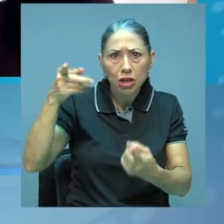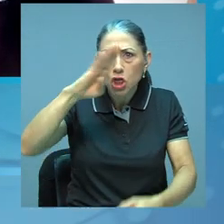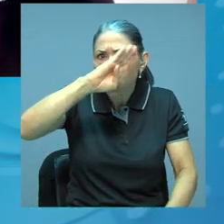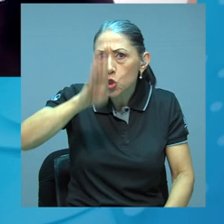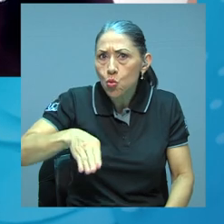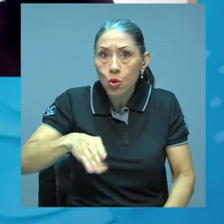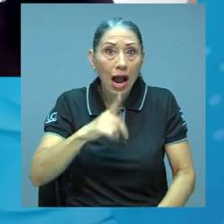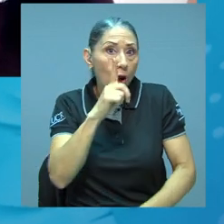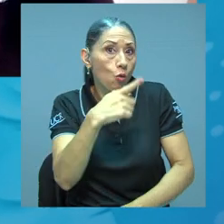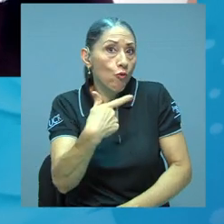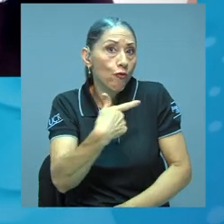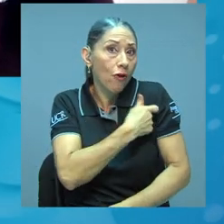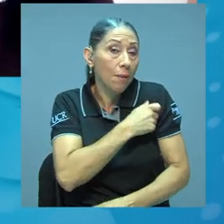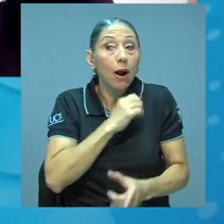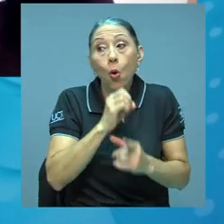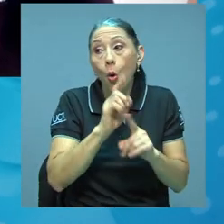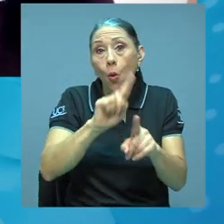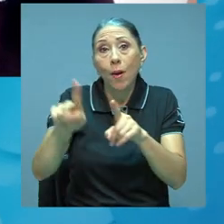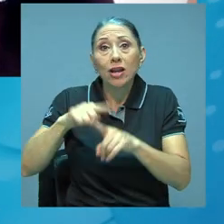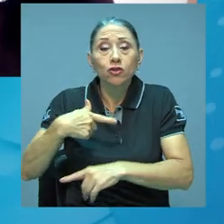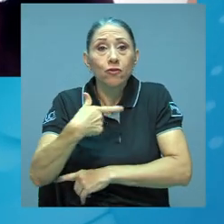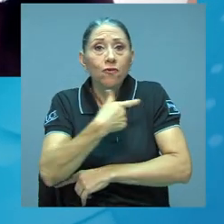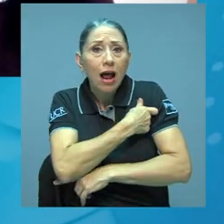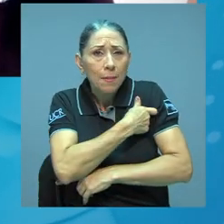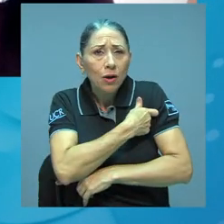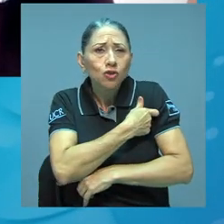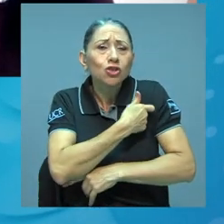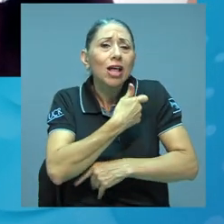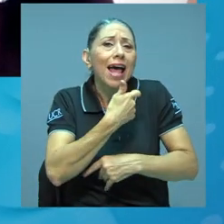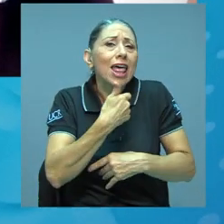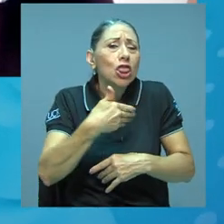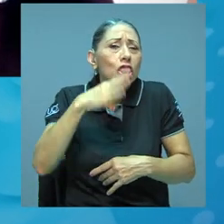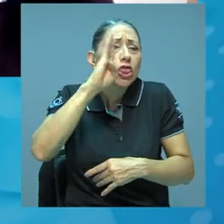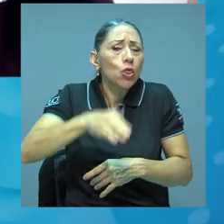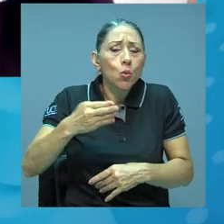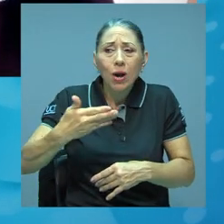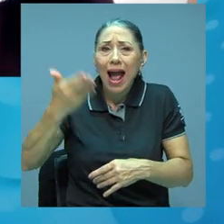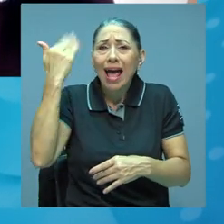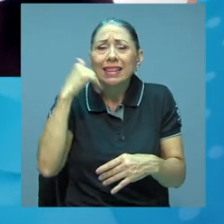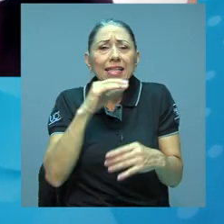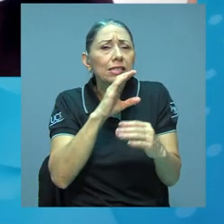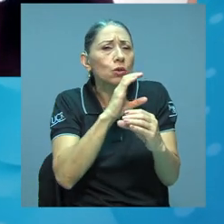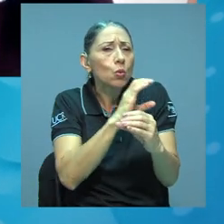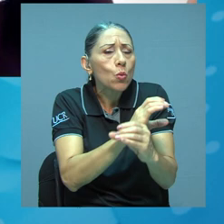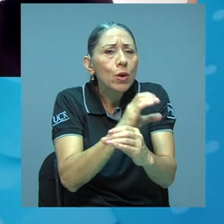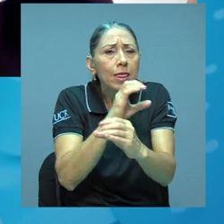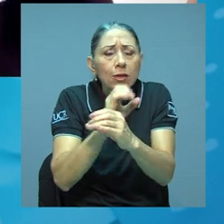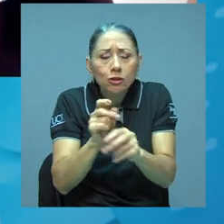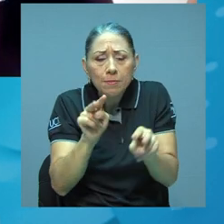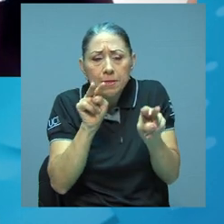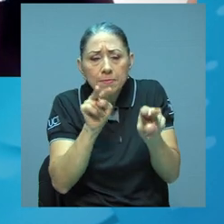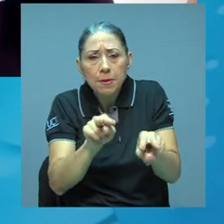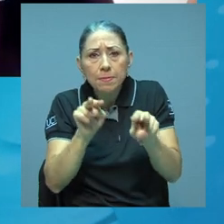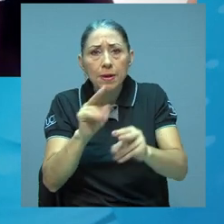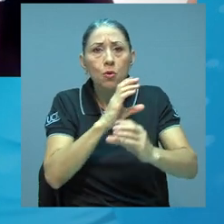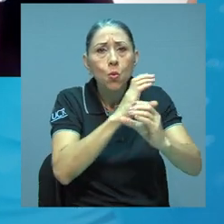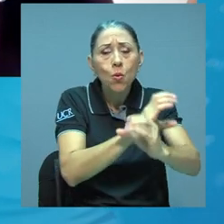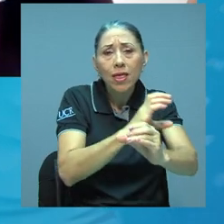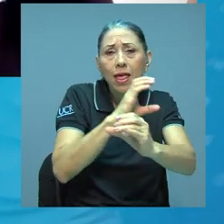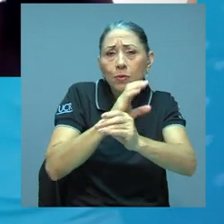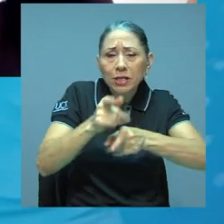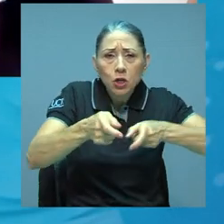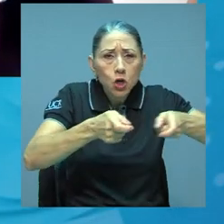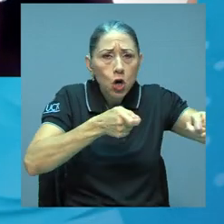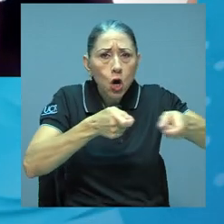fármacos, estamos hablando de varias vacunas, han sido tan cuidadosamente observadas, ni tan cuidadosamente controladas,